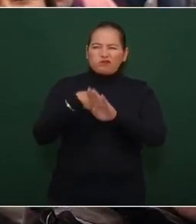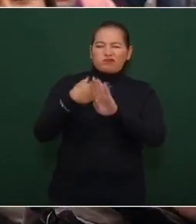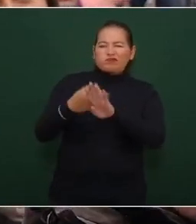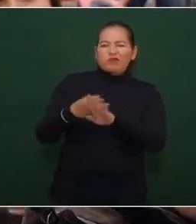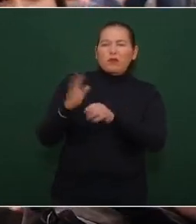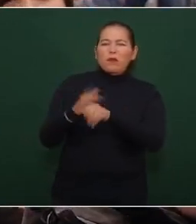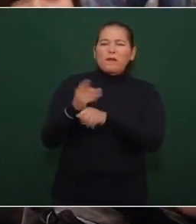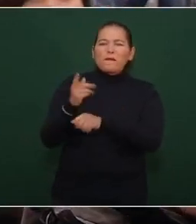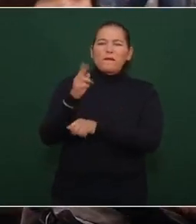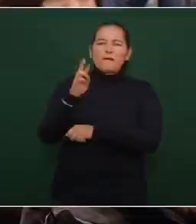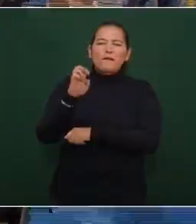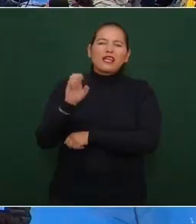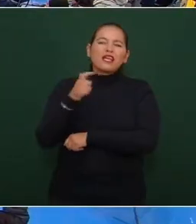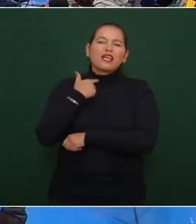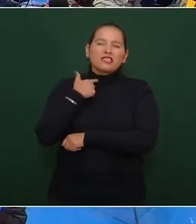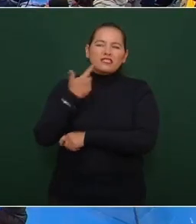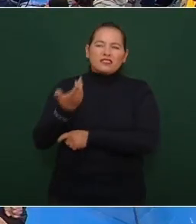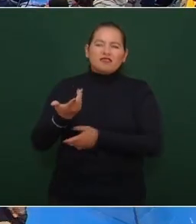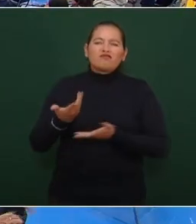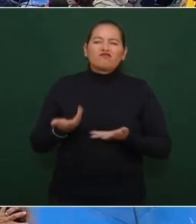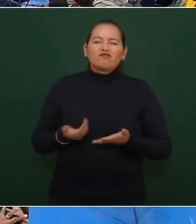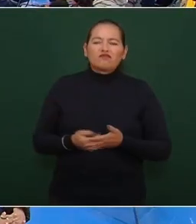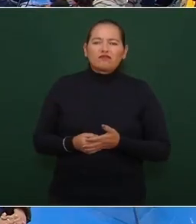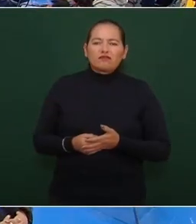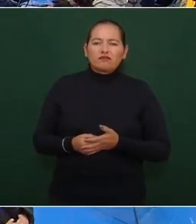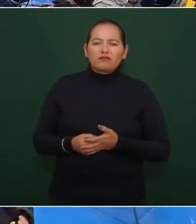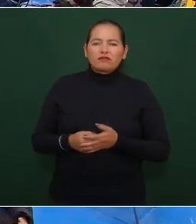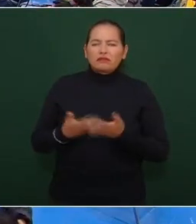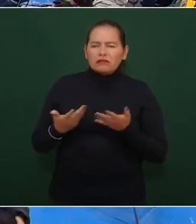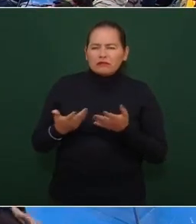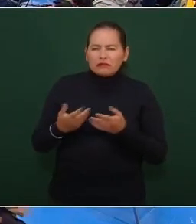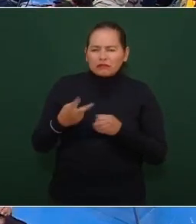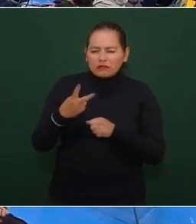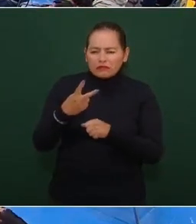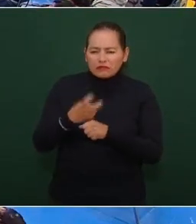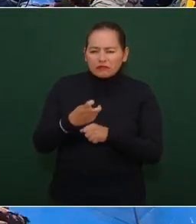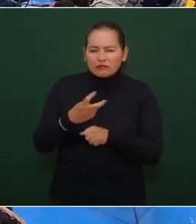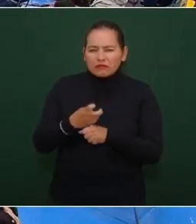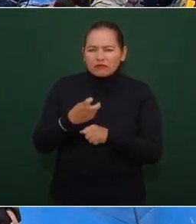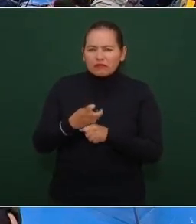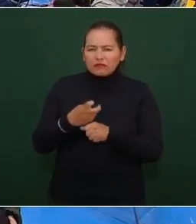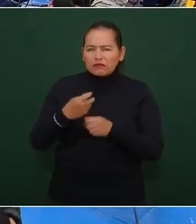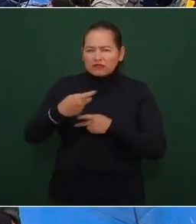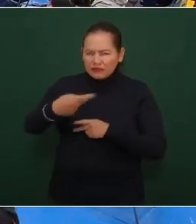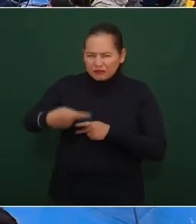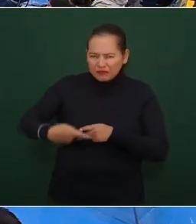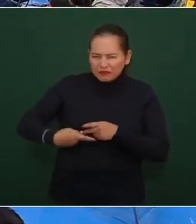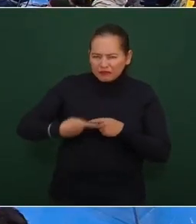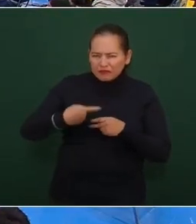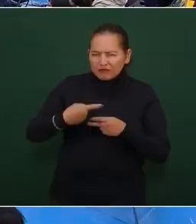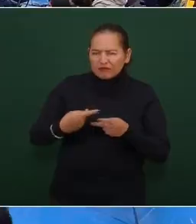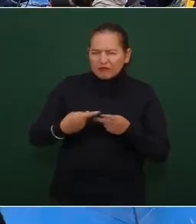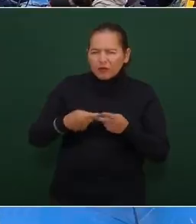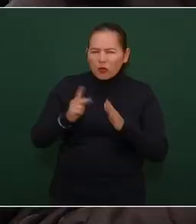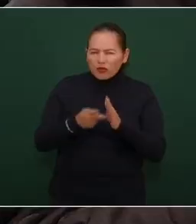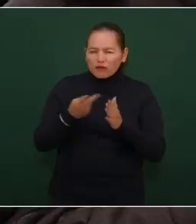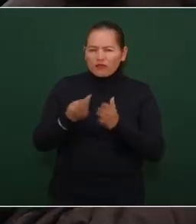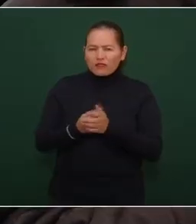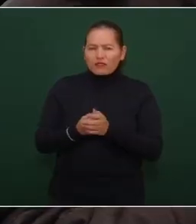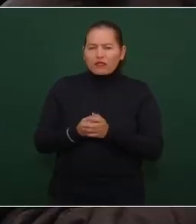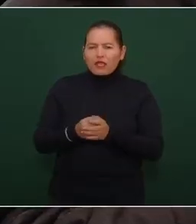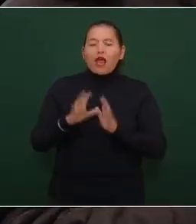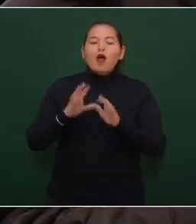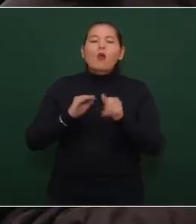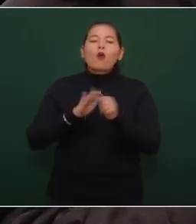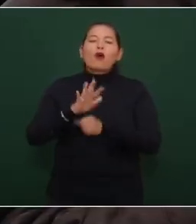de su administración para Puebla lo segundo que me preguntaste que que proyectos tiene para